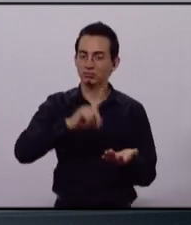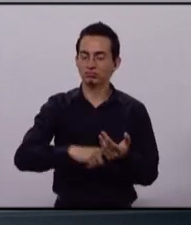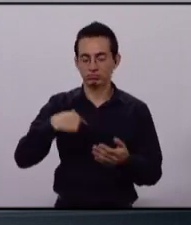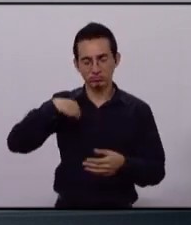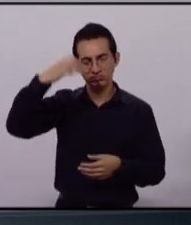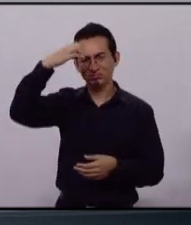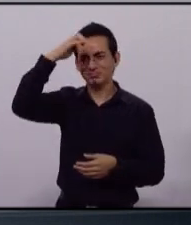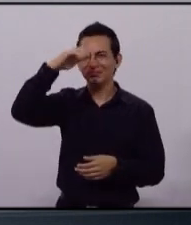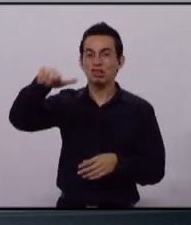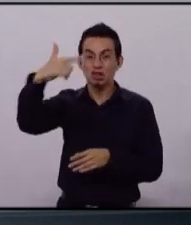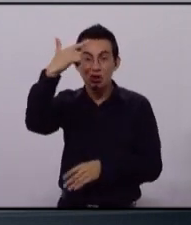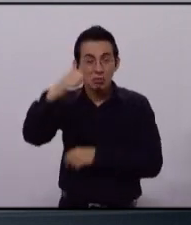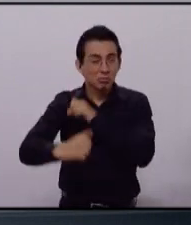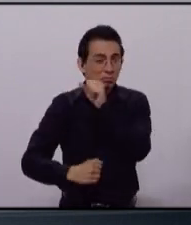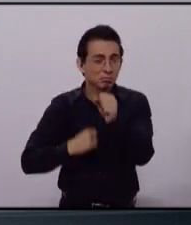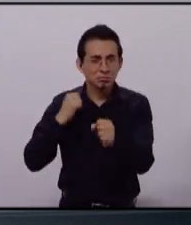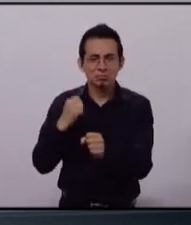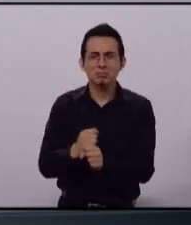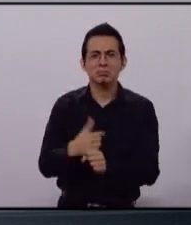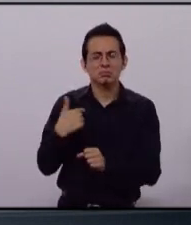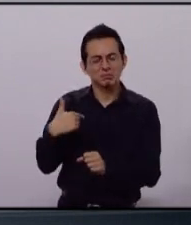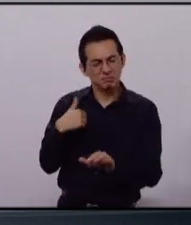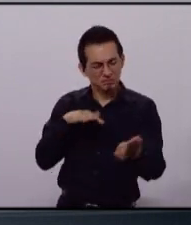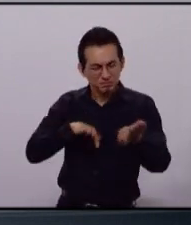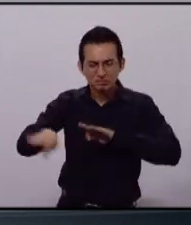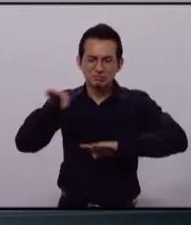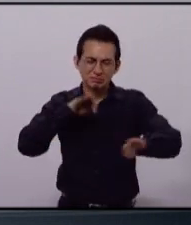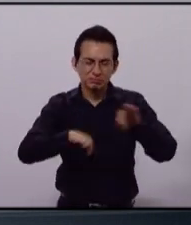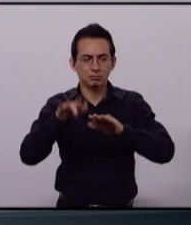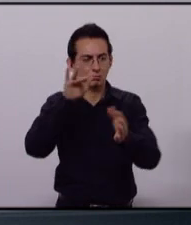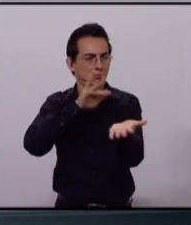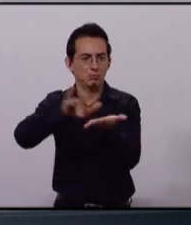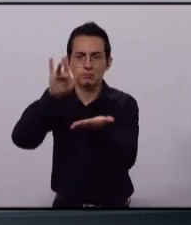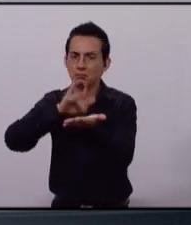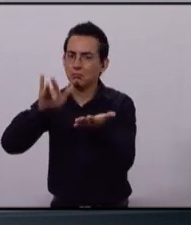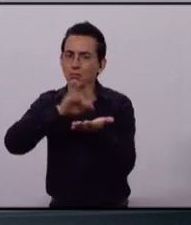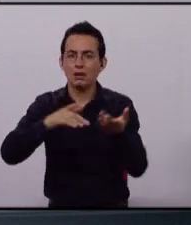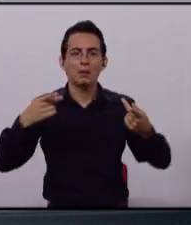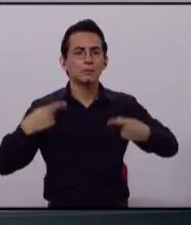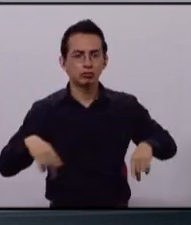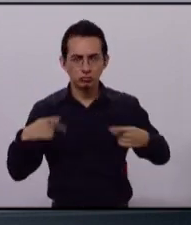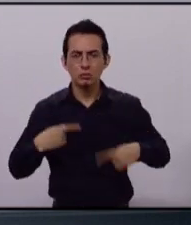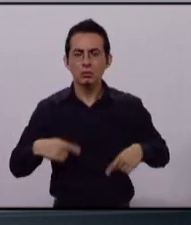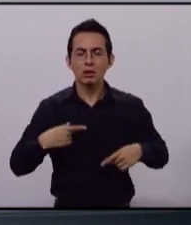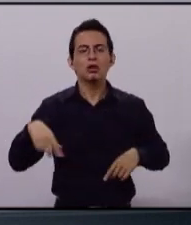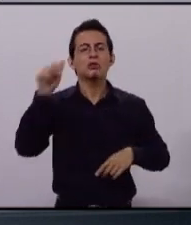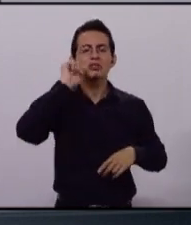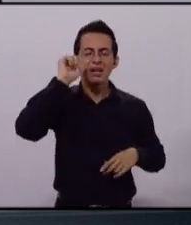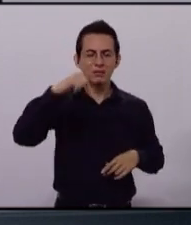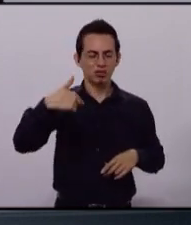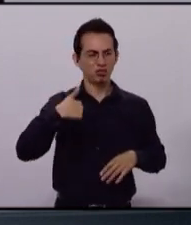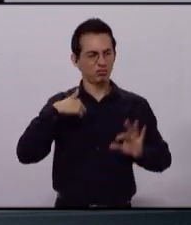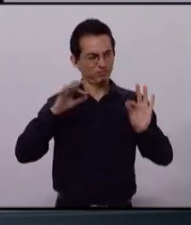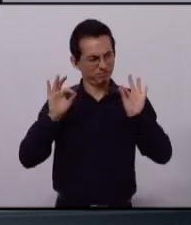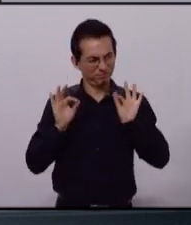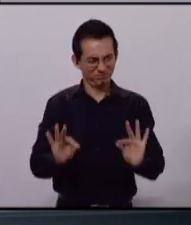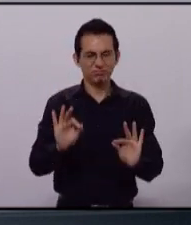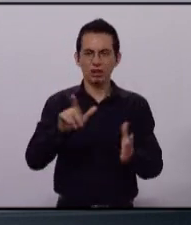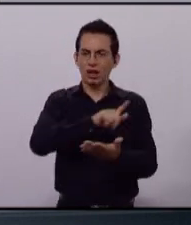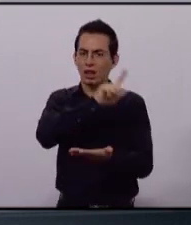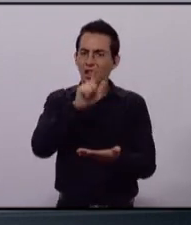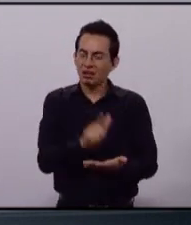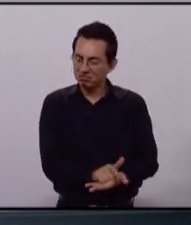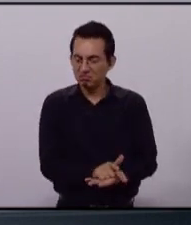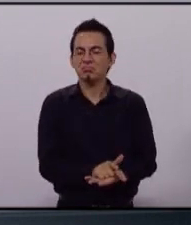De 11 años de mi vida he dedicado al servicio de la sociedad. Siempre he actuado dentro de la ética y la legalidad.